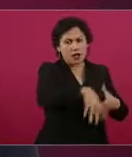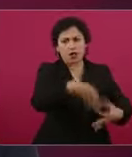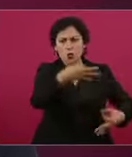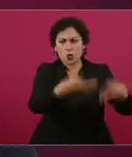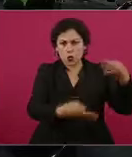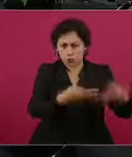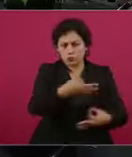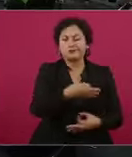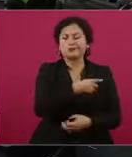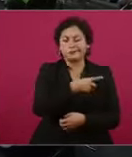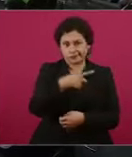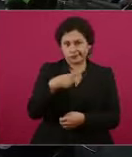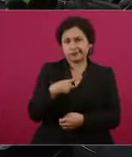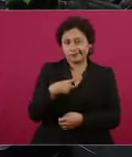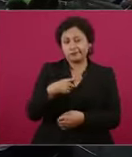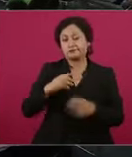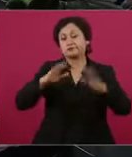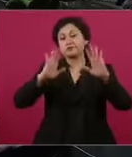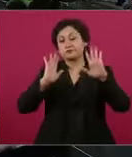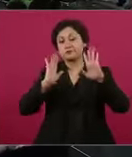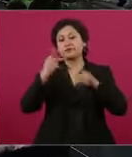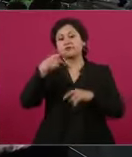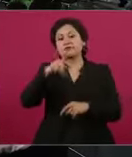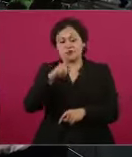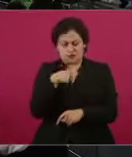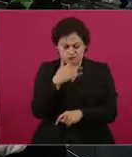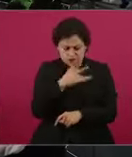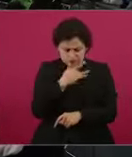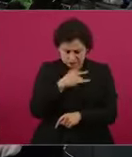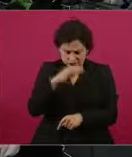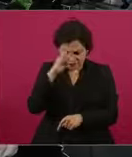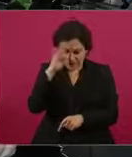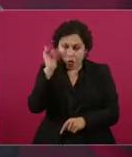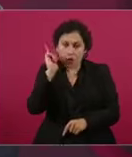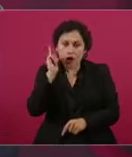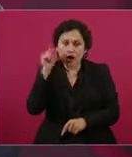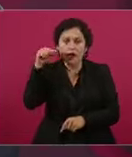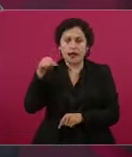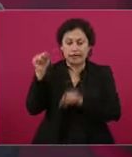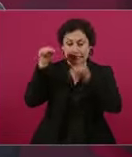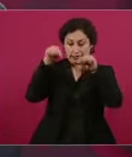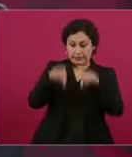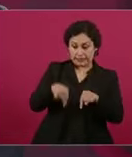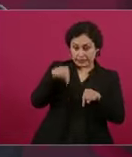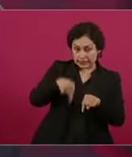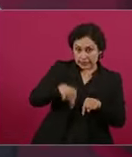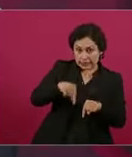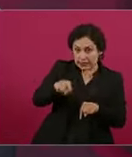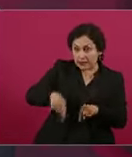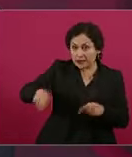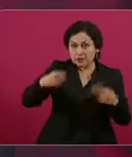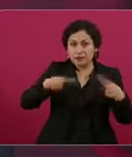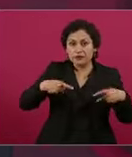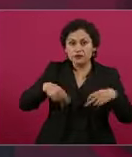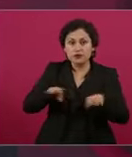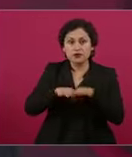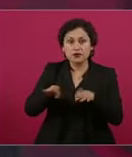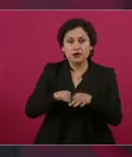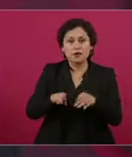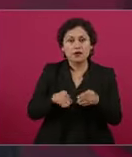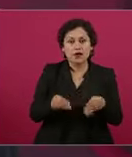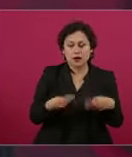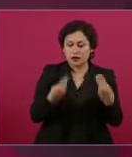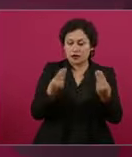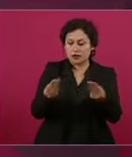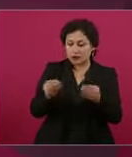les entreguemos del cheque a los trabajadores, no a